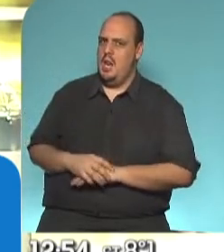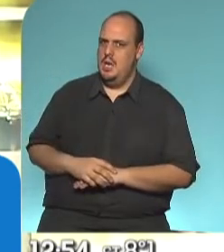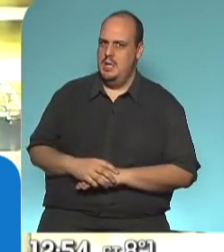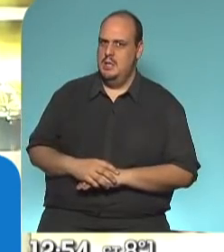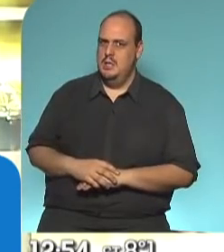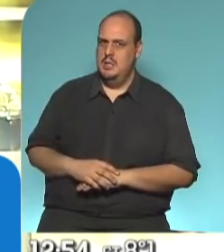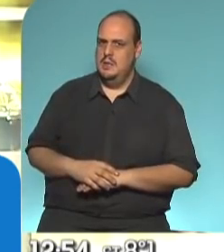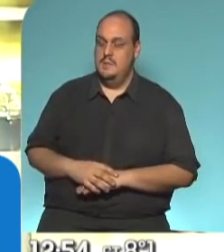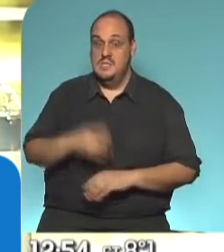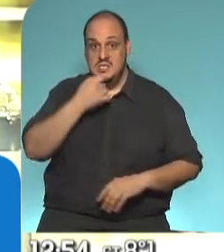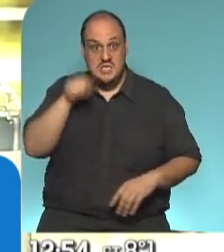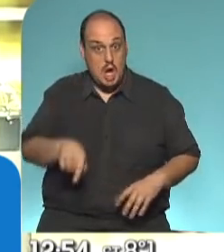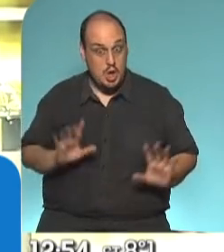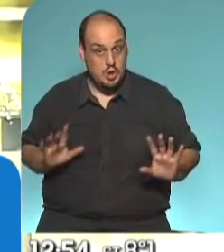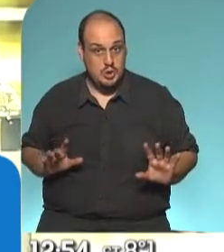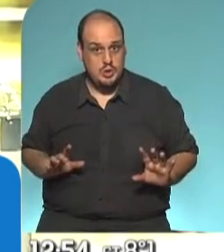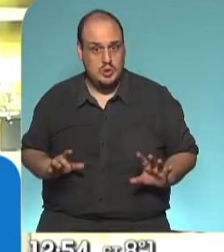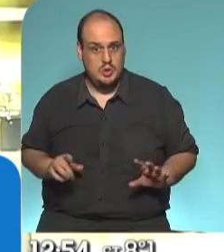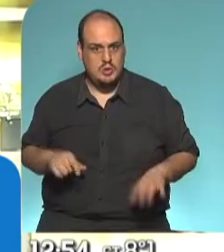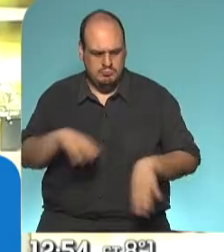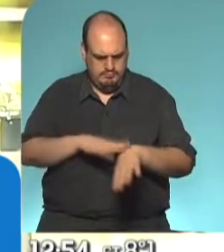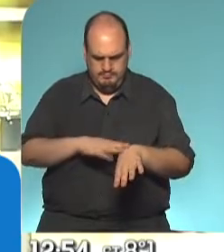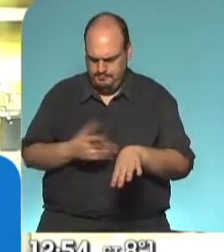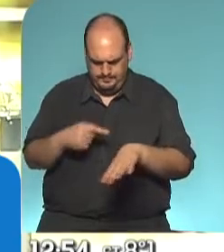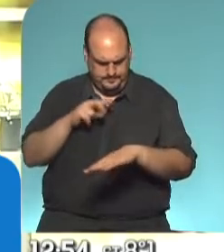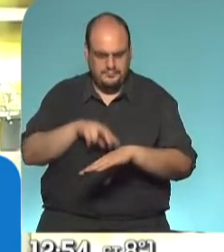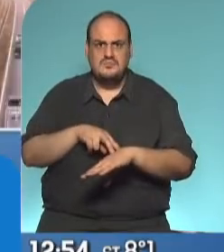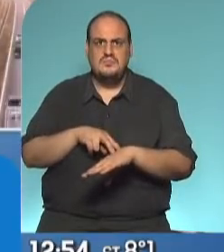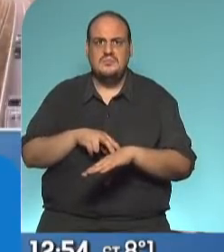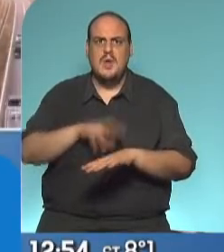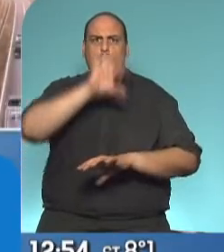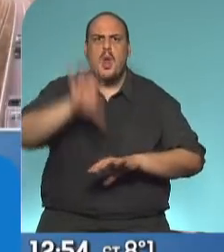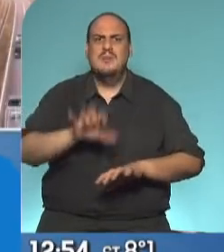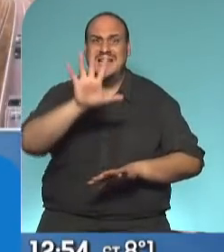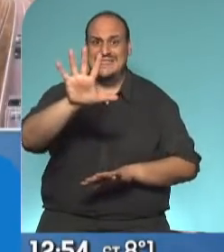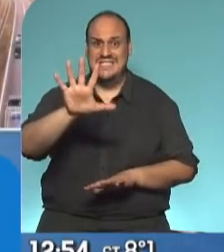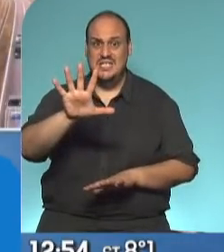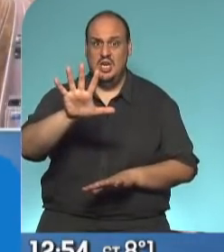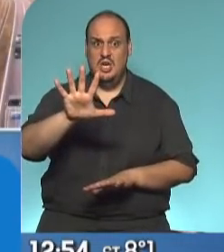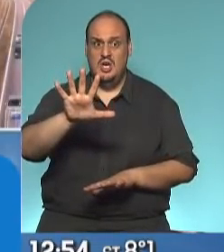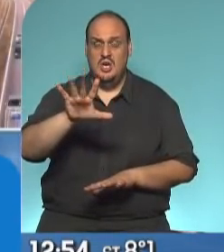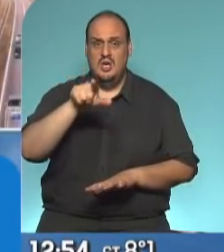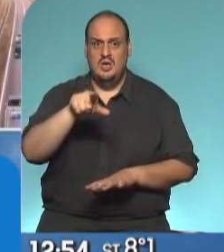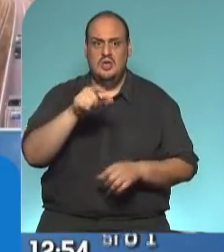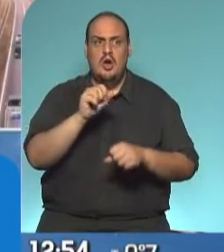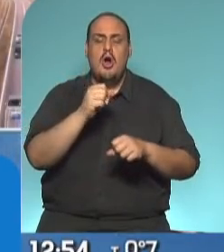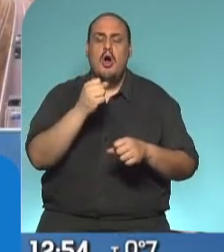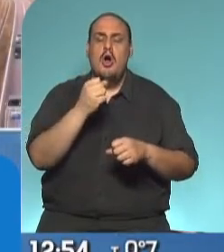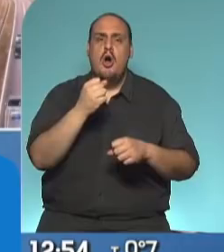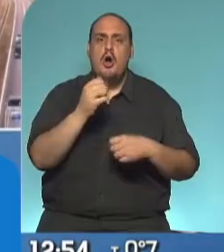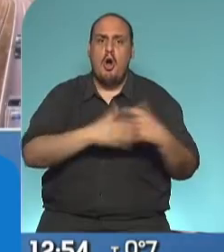y que si hoy en estas cinco provincias estamos inaugurando obras,